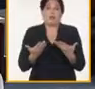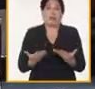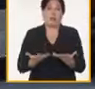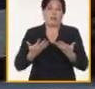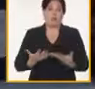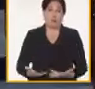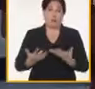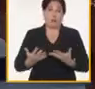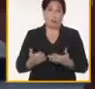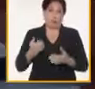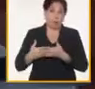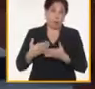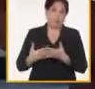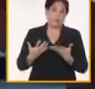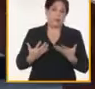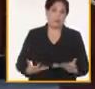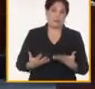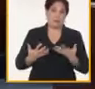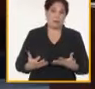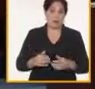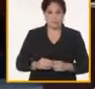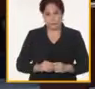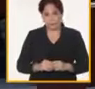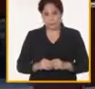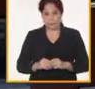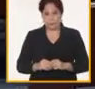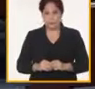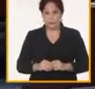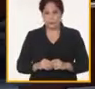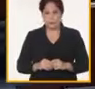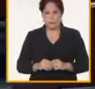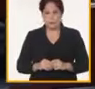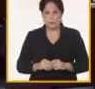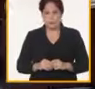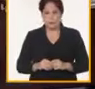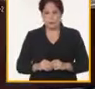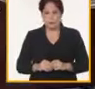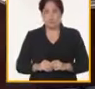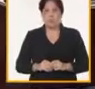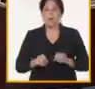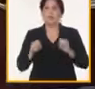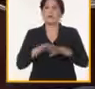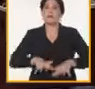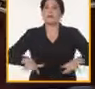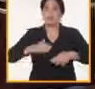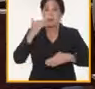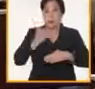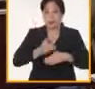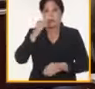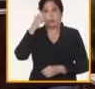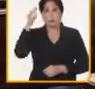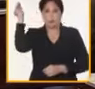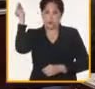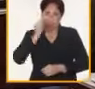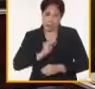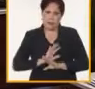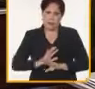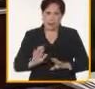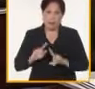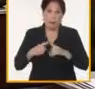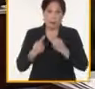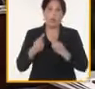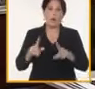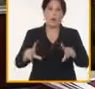y empresarial del sistema de la agricultura. Aún en medio de las limitaciones actuales, se logró dar